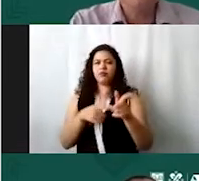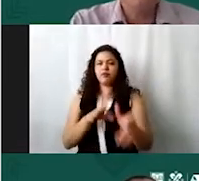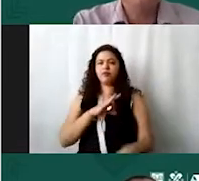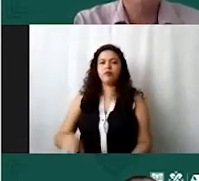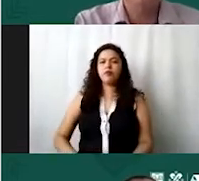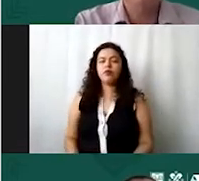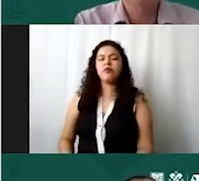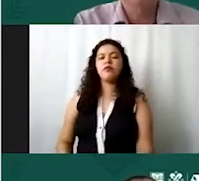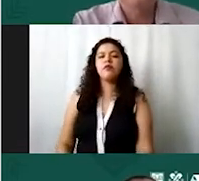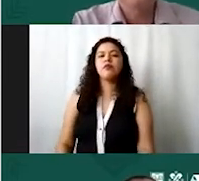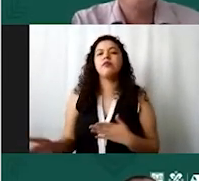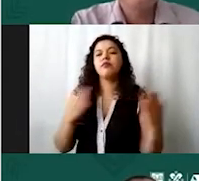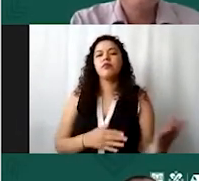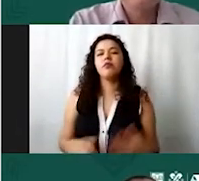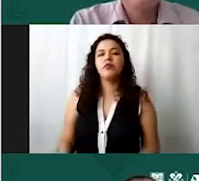siguiente por favor Vicky